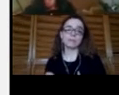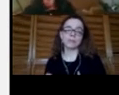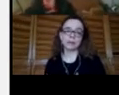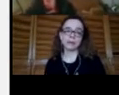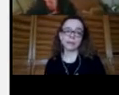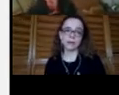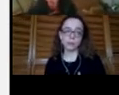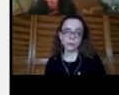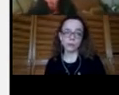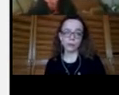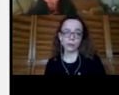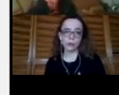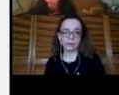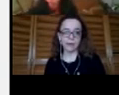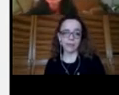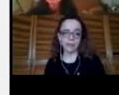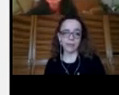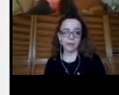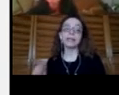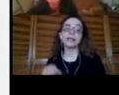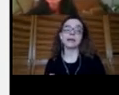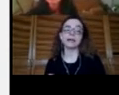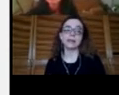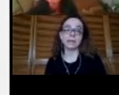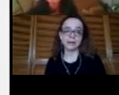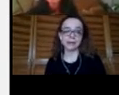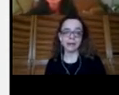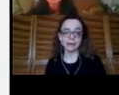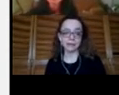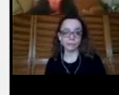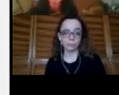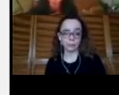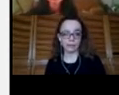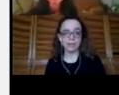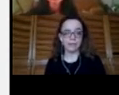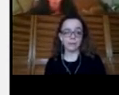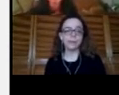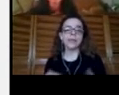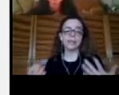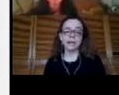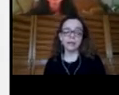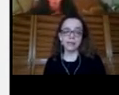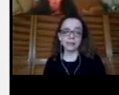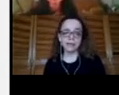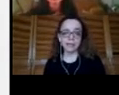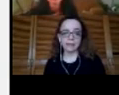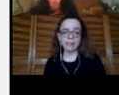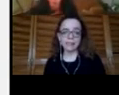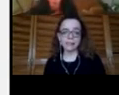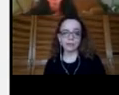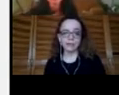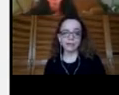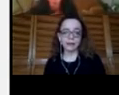la perspectiva de curso de vida y la pertenencia intercultural. Y a